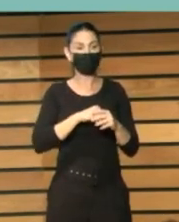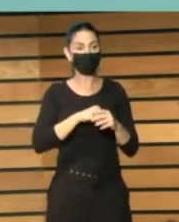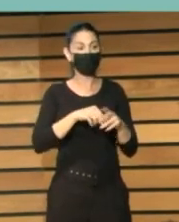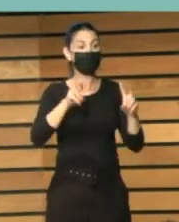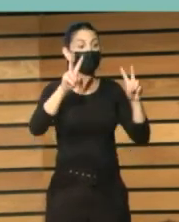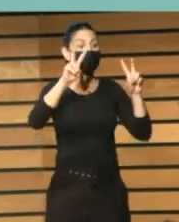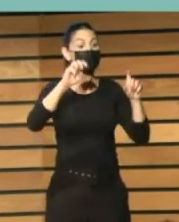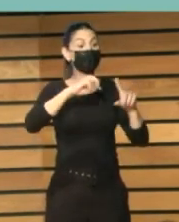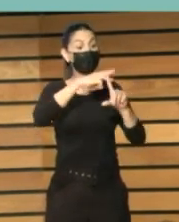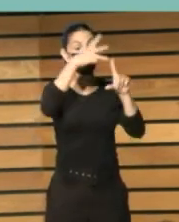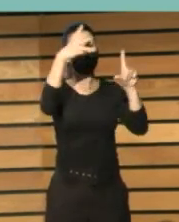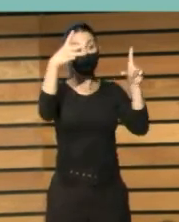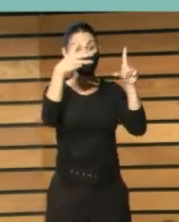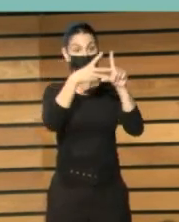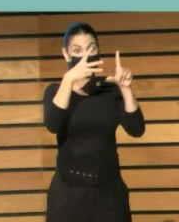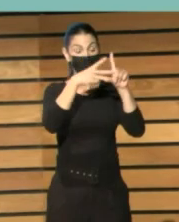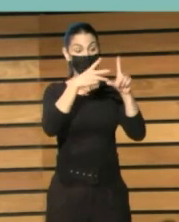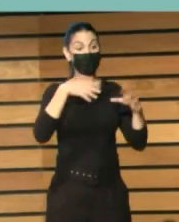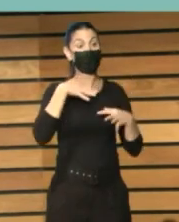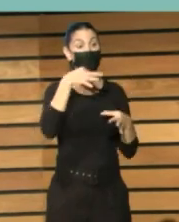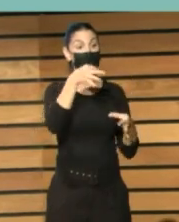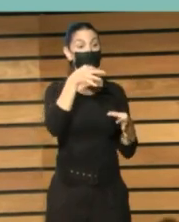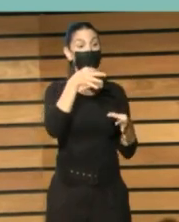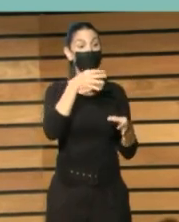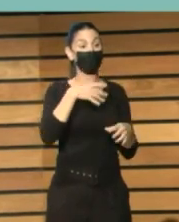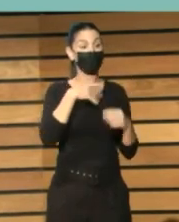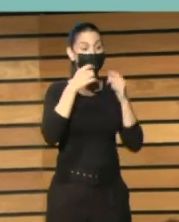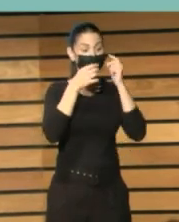online que está en la página de Travesía y del Consejo,